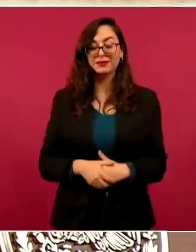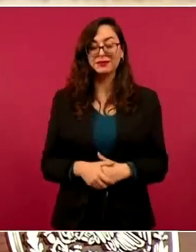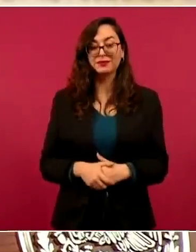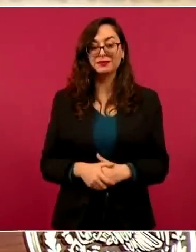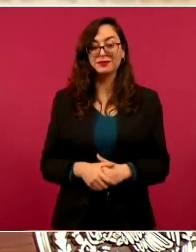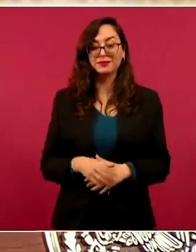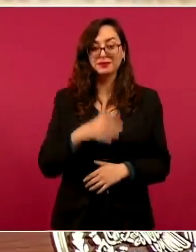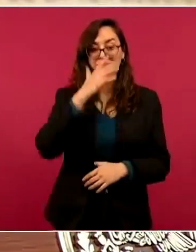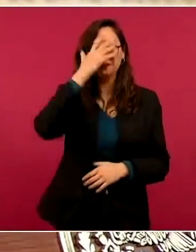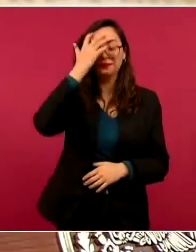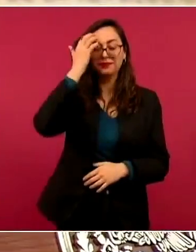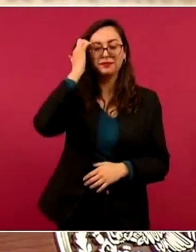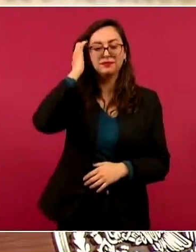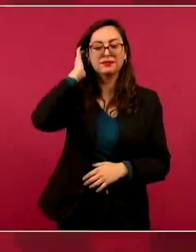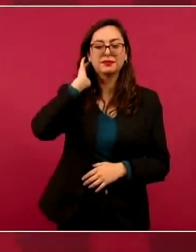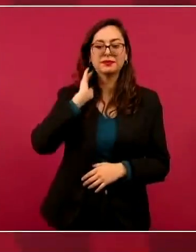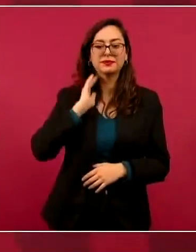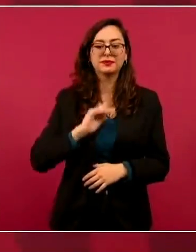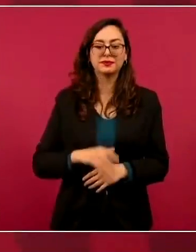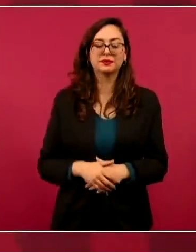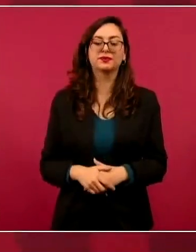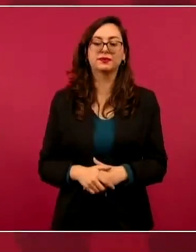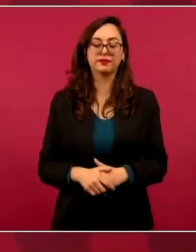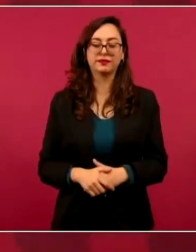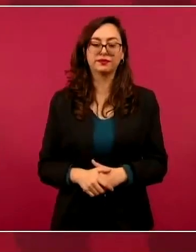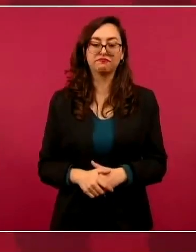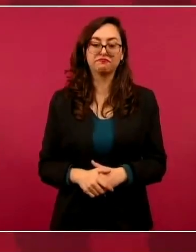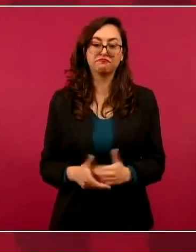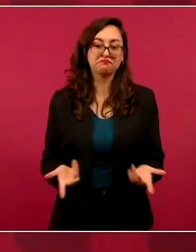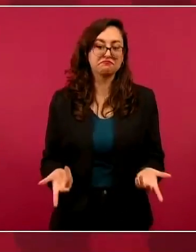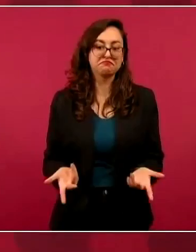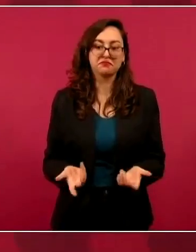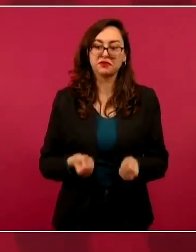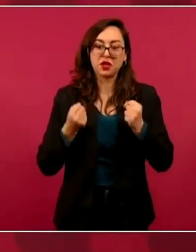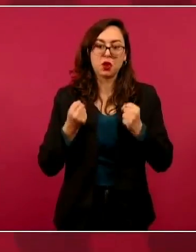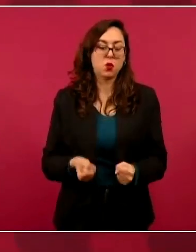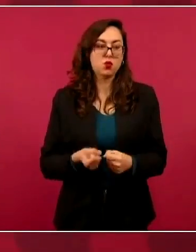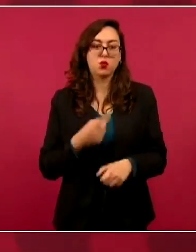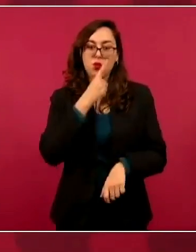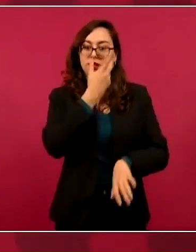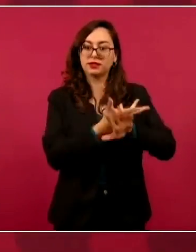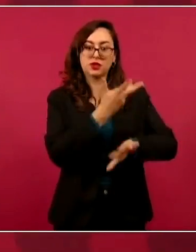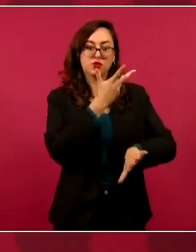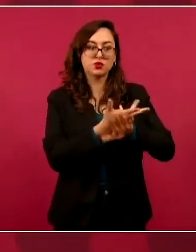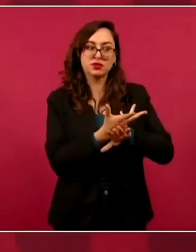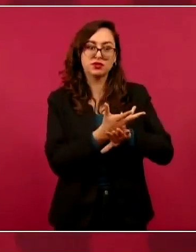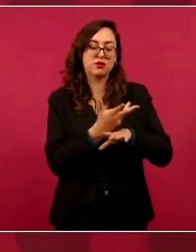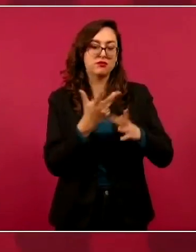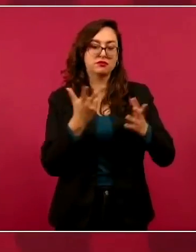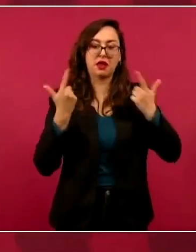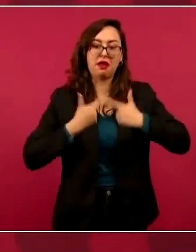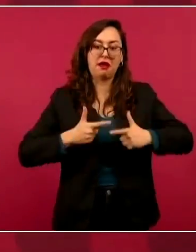ser una agencia estadounidense,